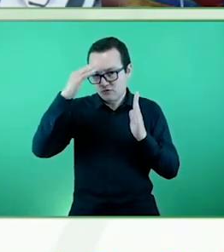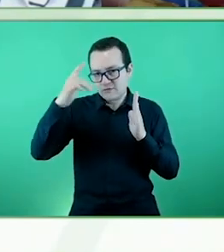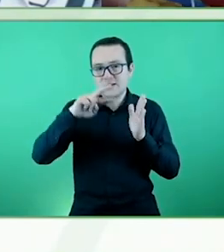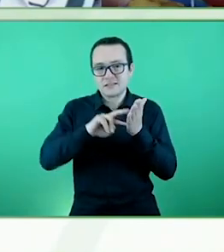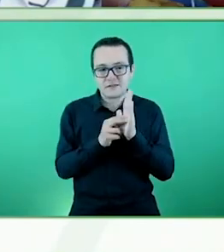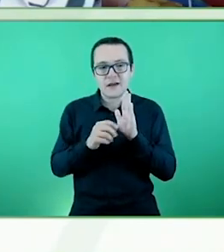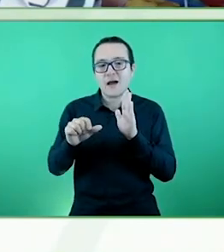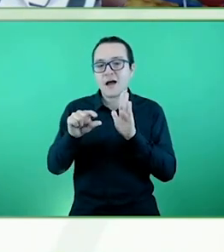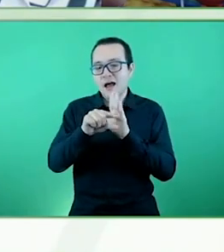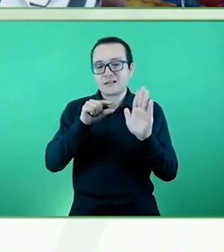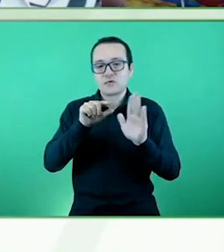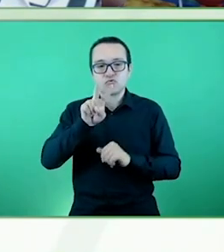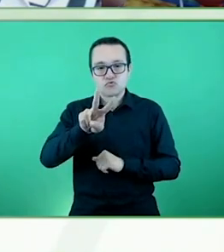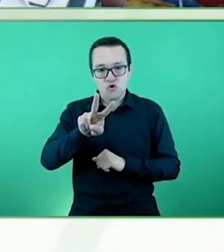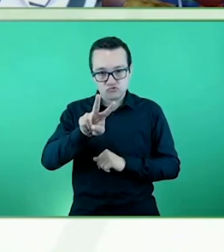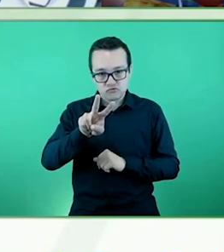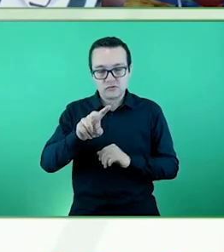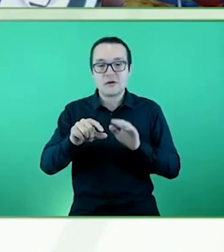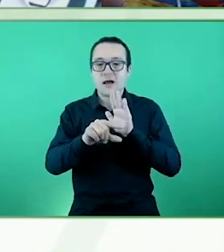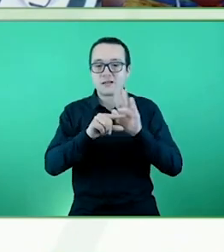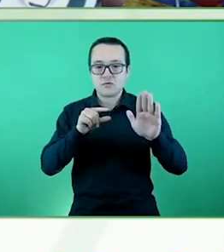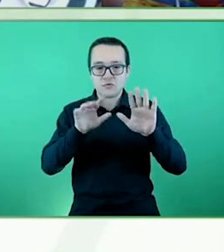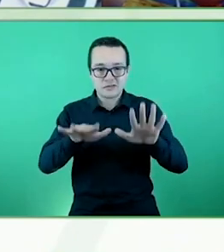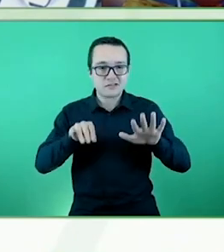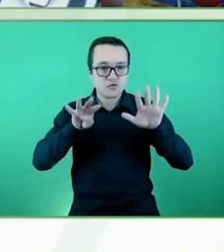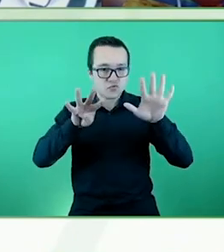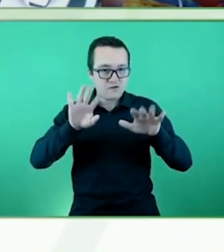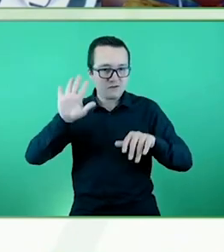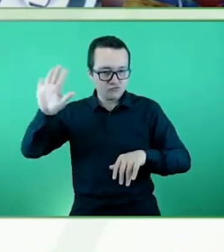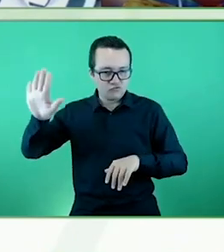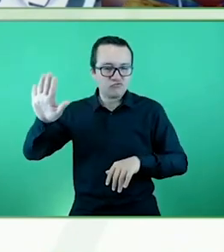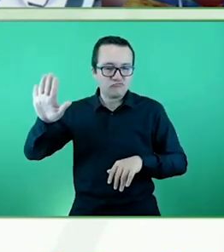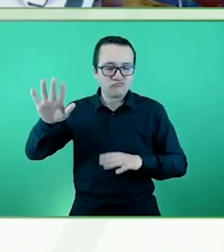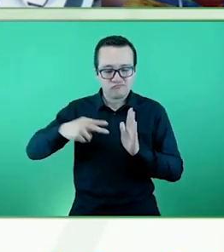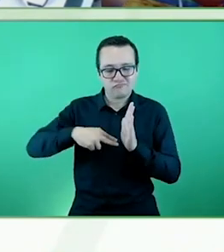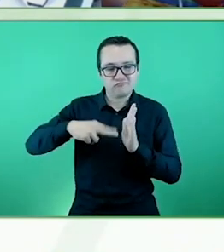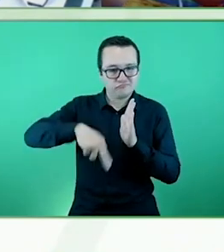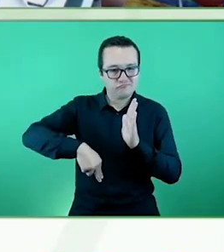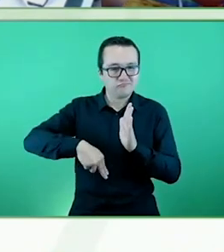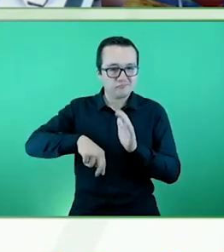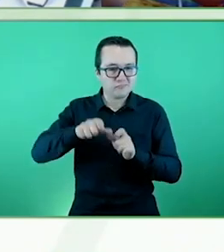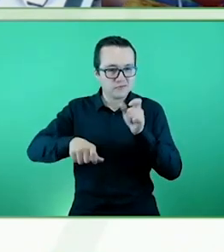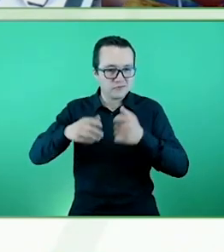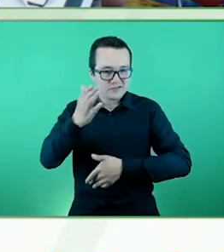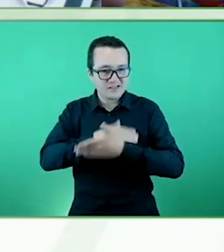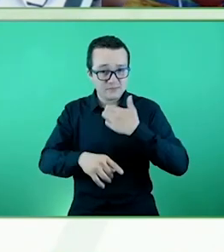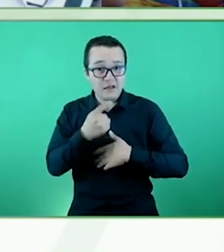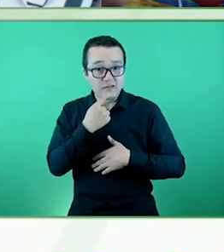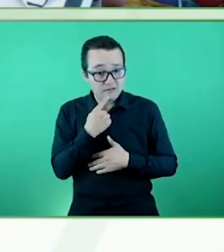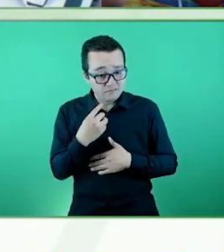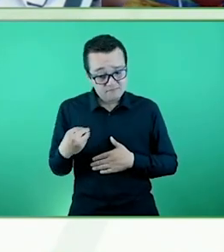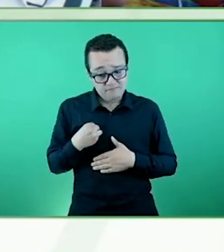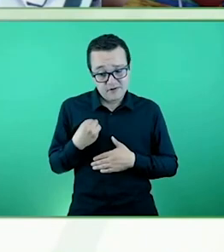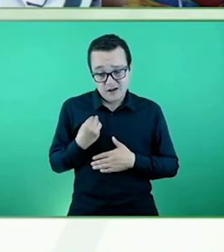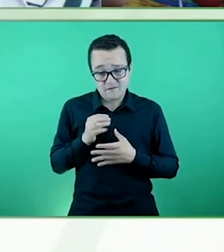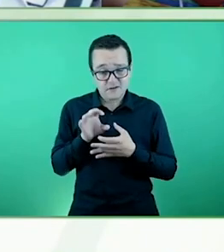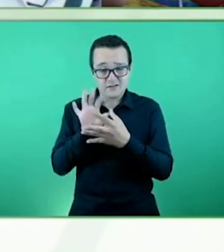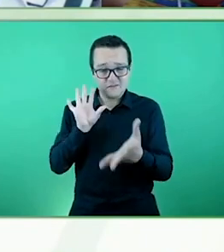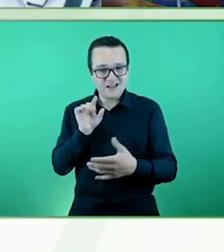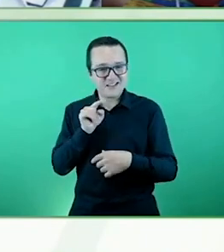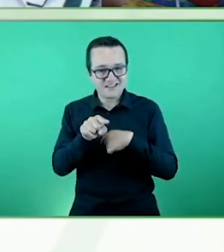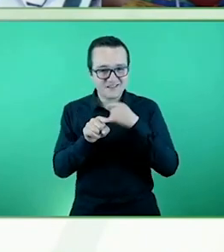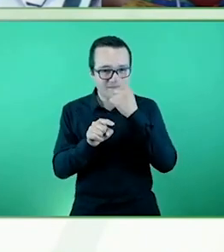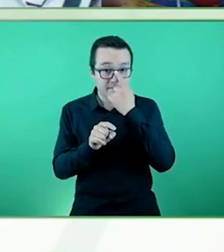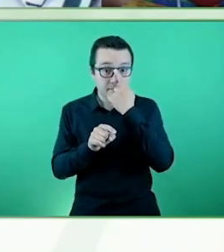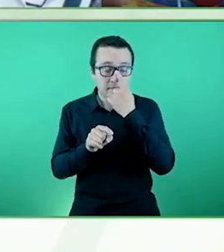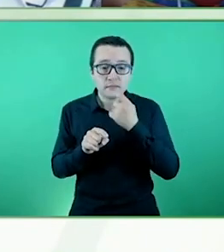dicho el artículo 19, que nos señala el proyecto de vida independiente. Todo este trayecto ha